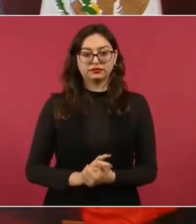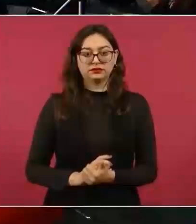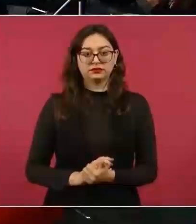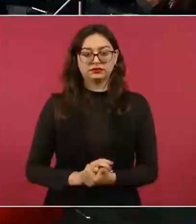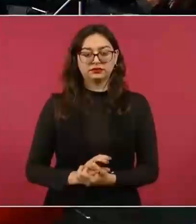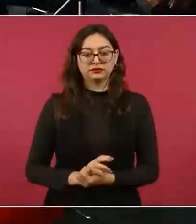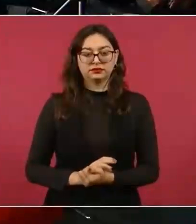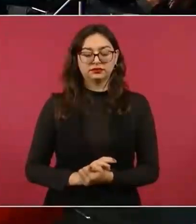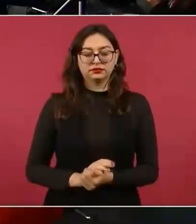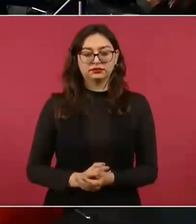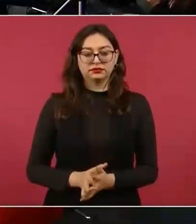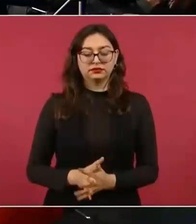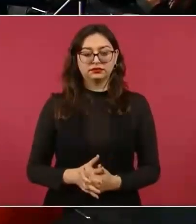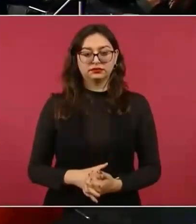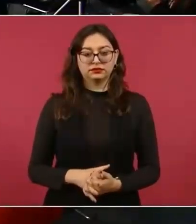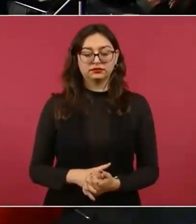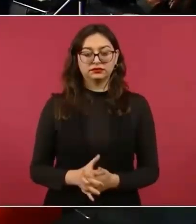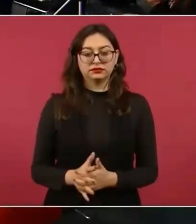Ese es el asunto.